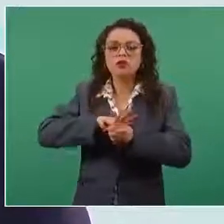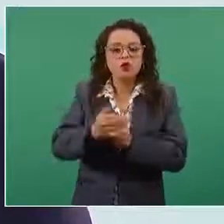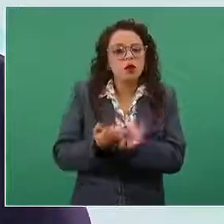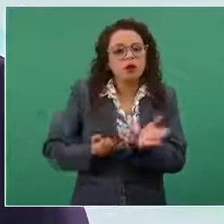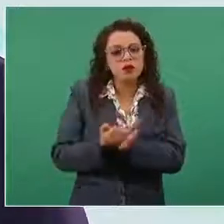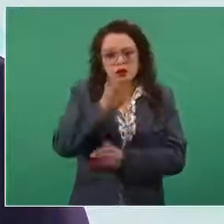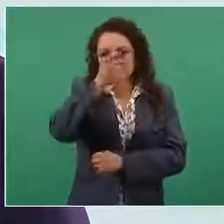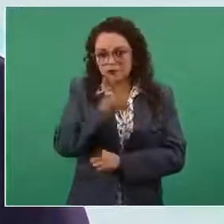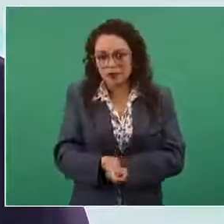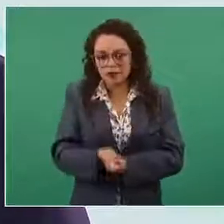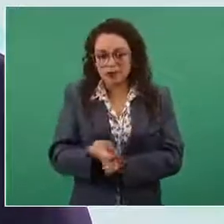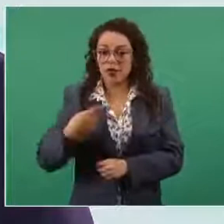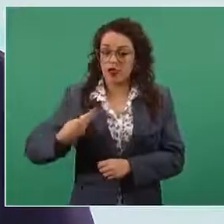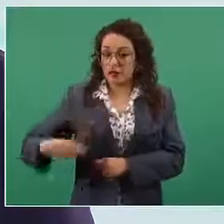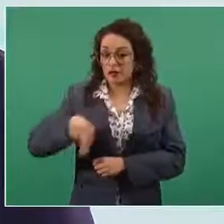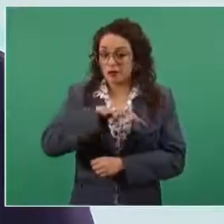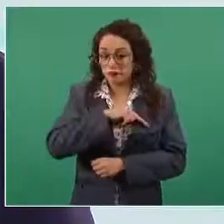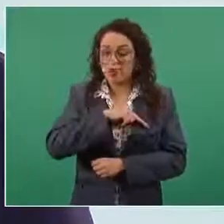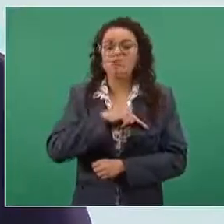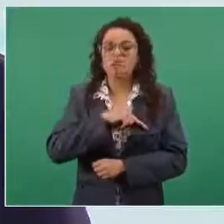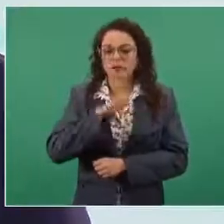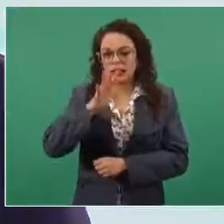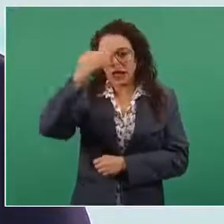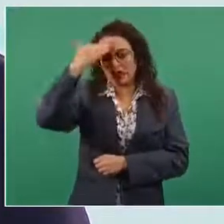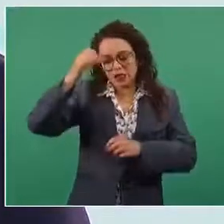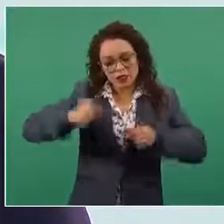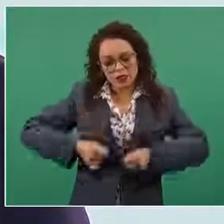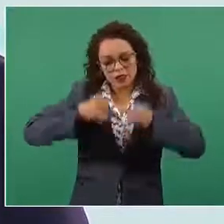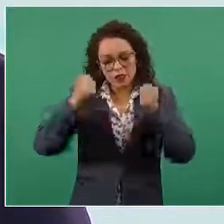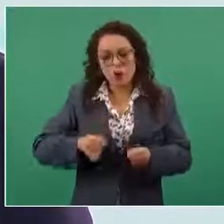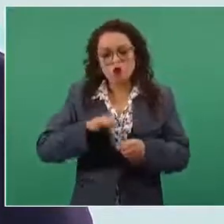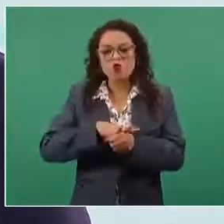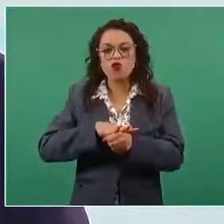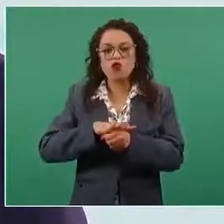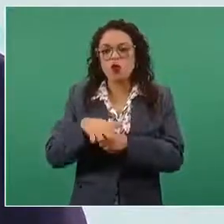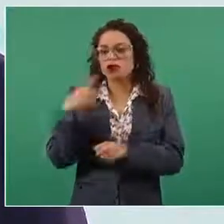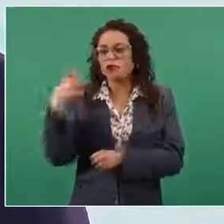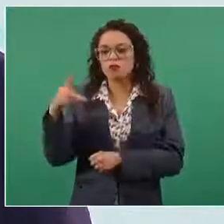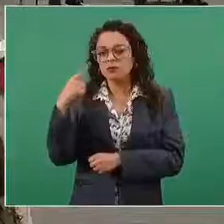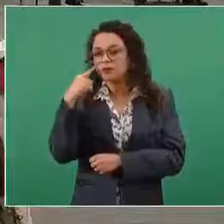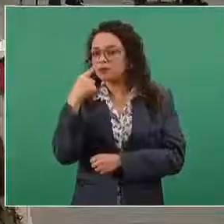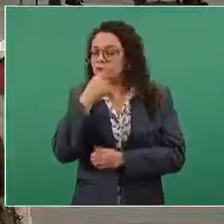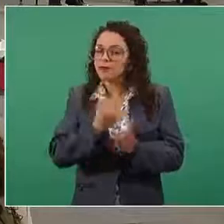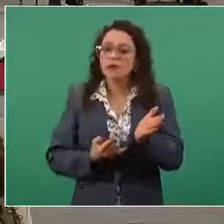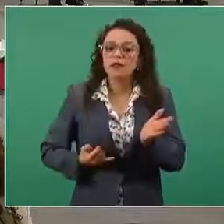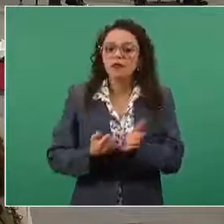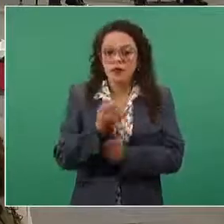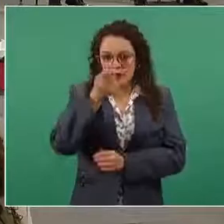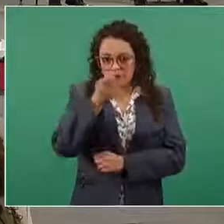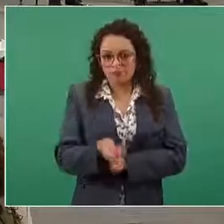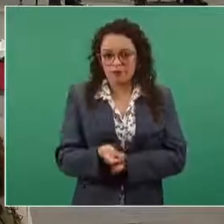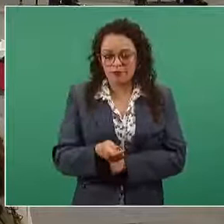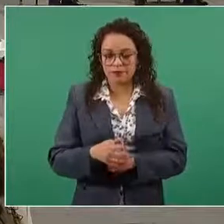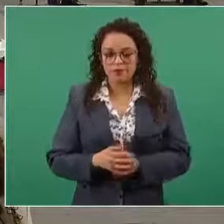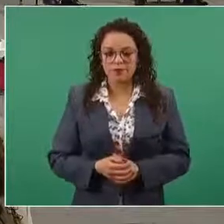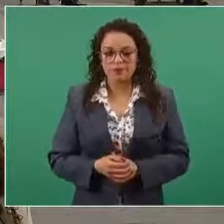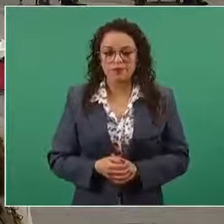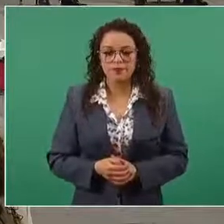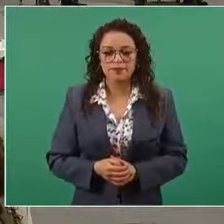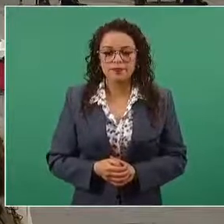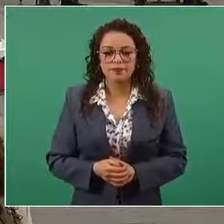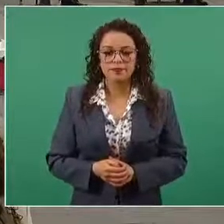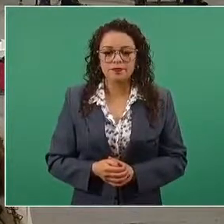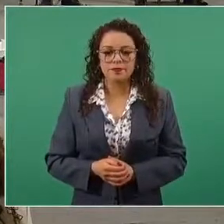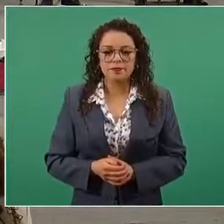tener la certeza ya sobre la resolución que emitan, en base a la resolución que emitan.